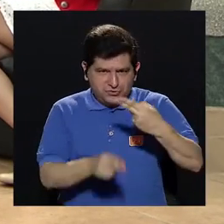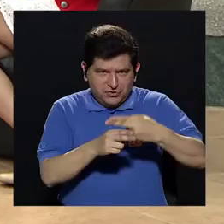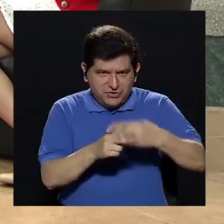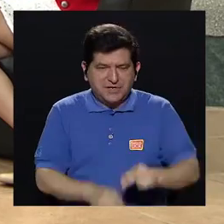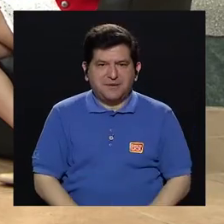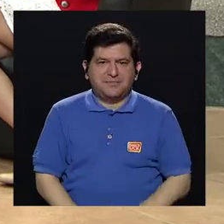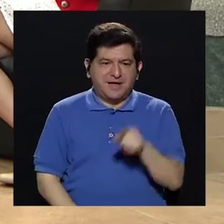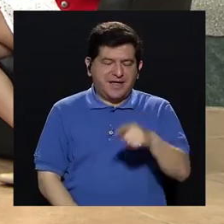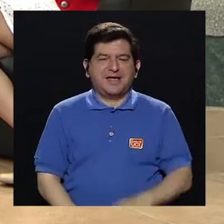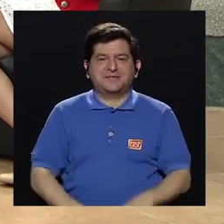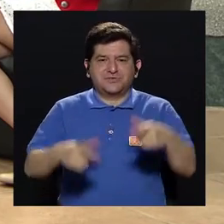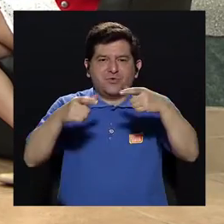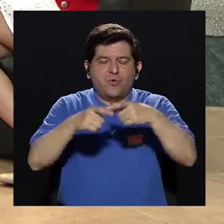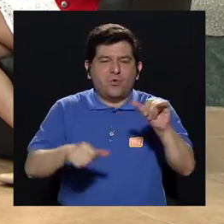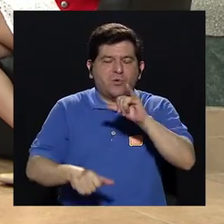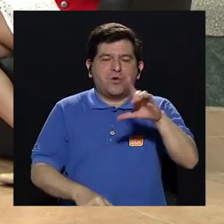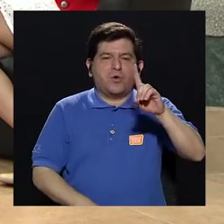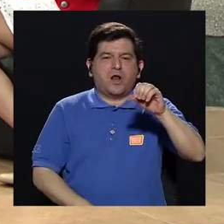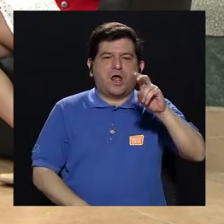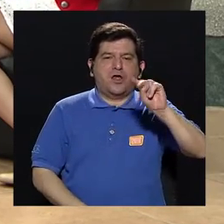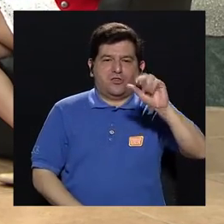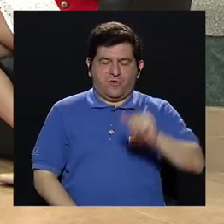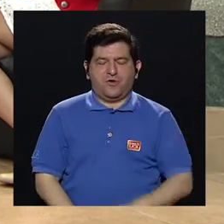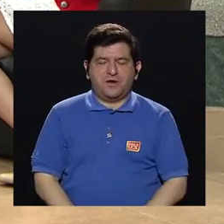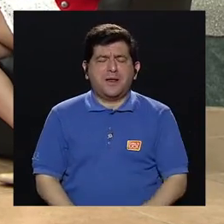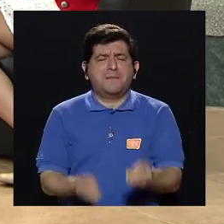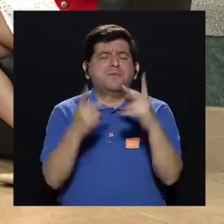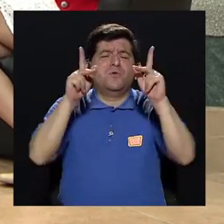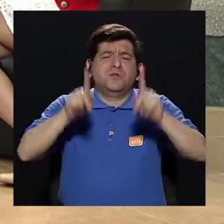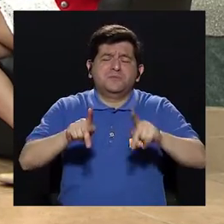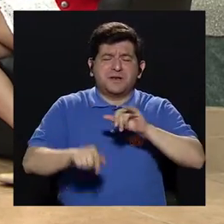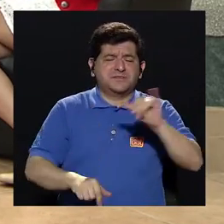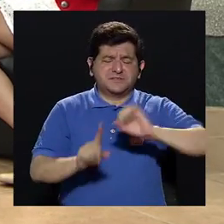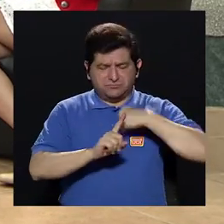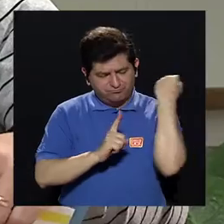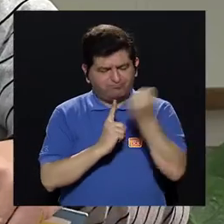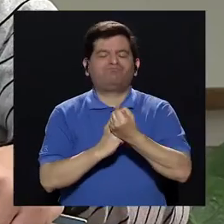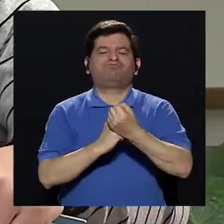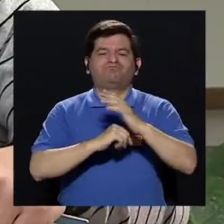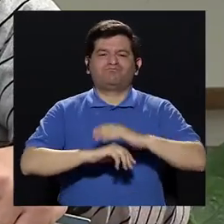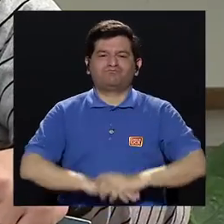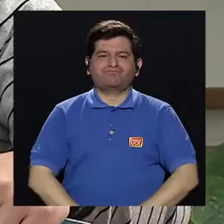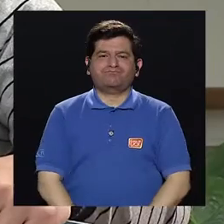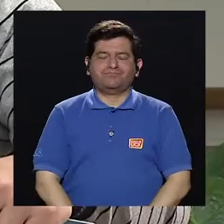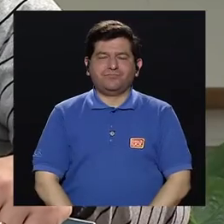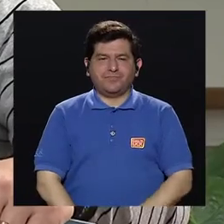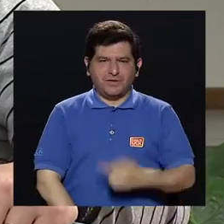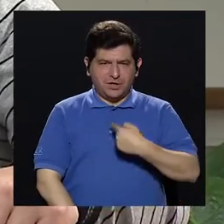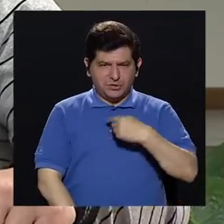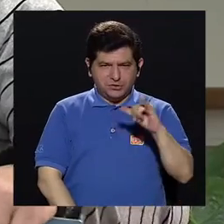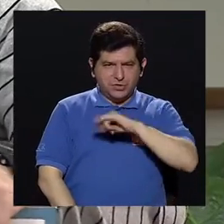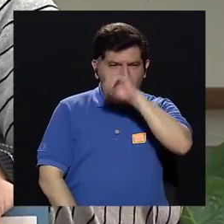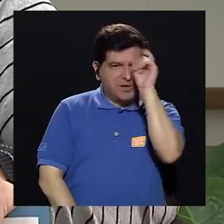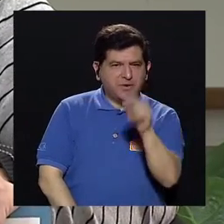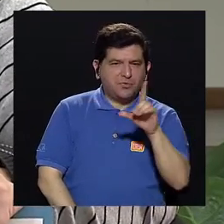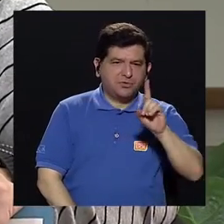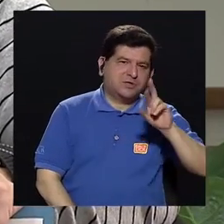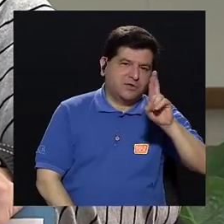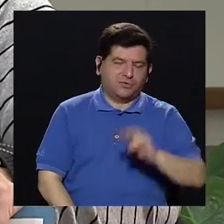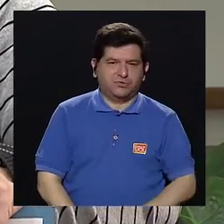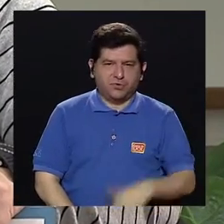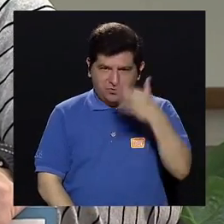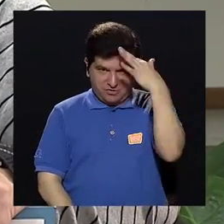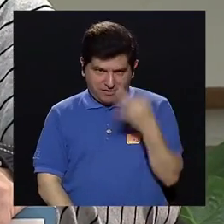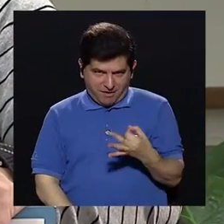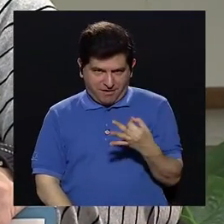yo llamo el hueco de la dona. Y muchos cuentapropistas caen en ese hueco. Doctor, yo le voy a hacer también una pregunta que